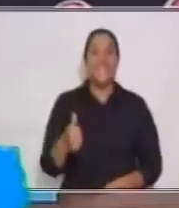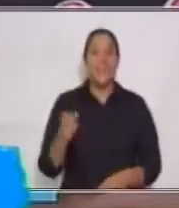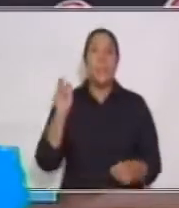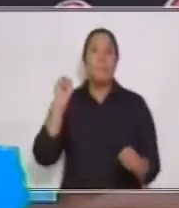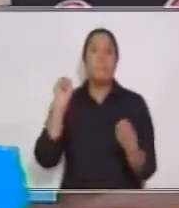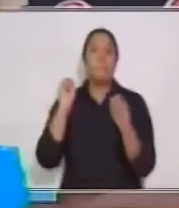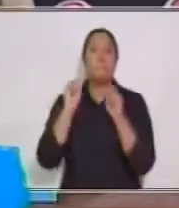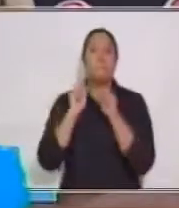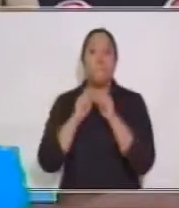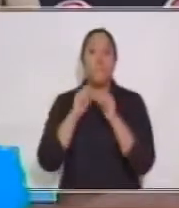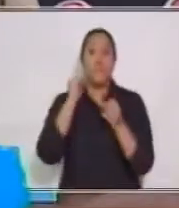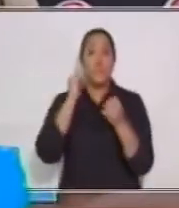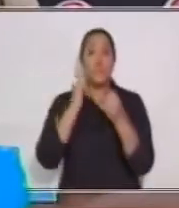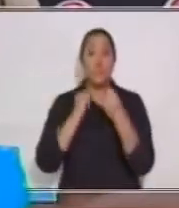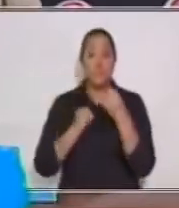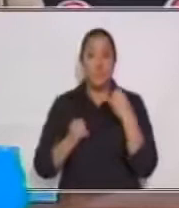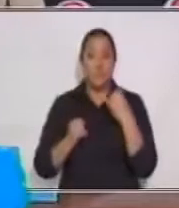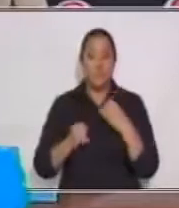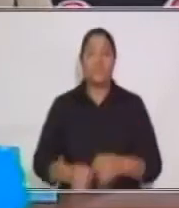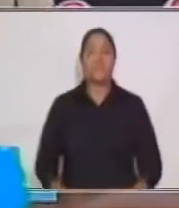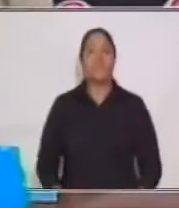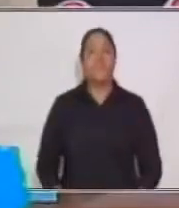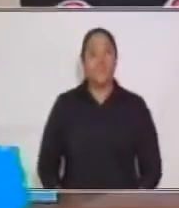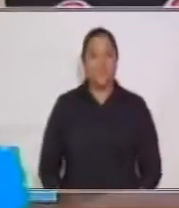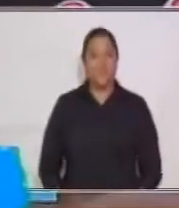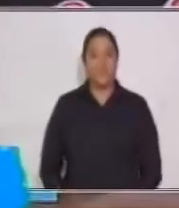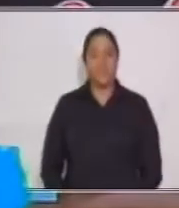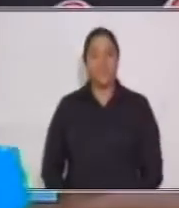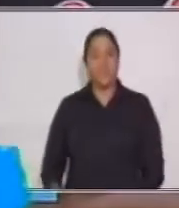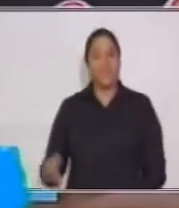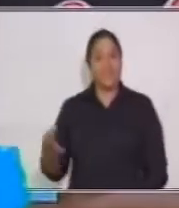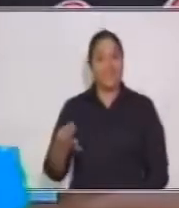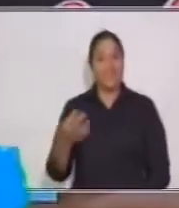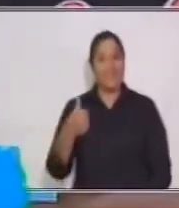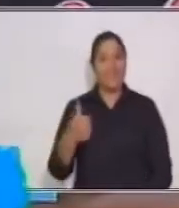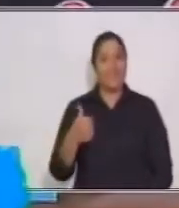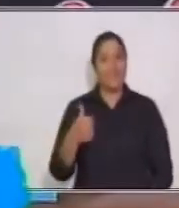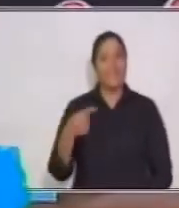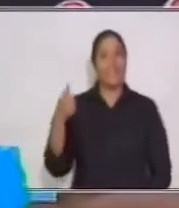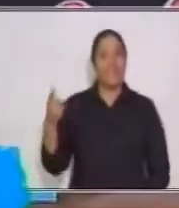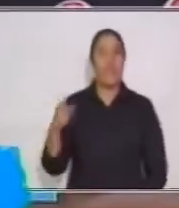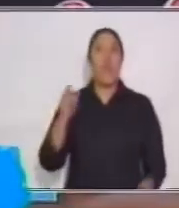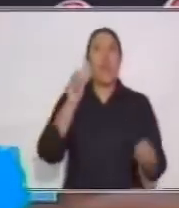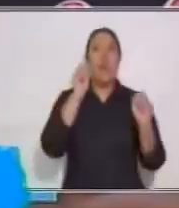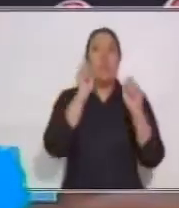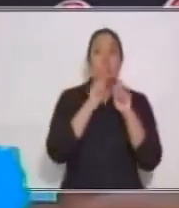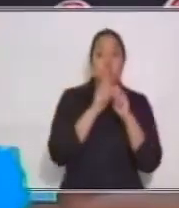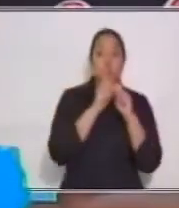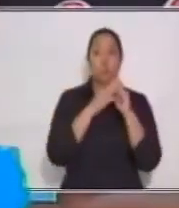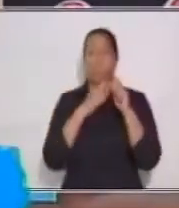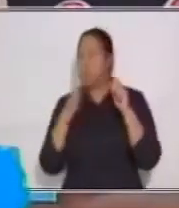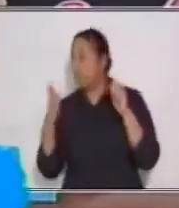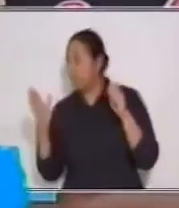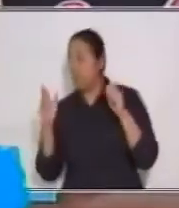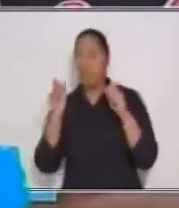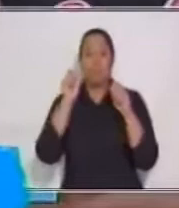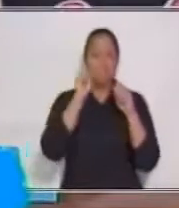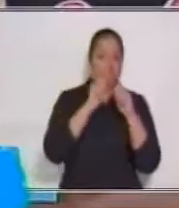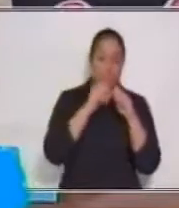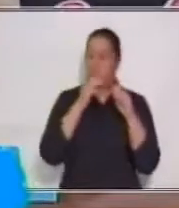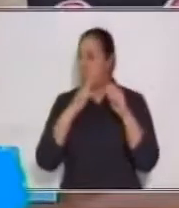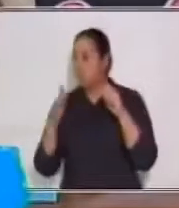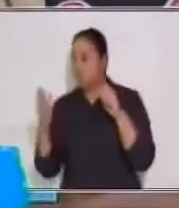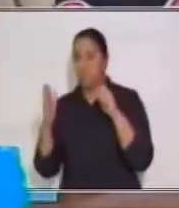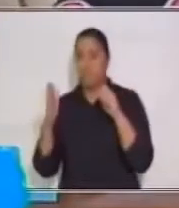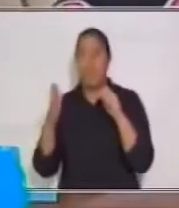O punto. Excelente. Tenemos punto y seguido. Punto y seguido. Y tenemos